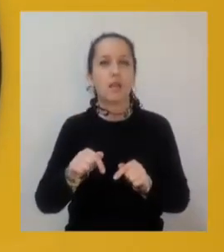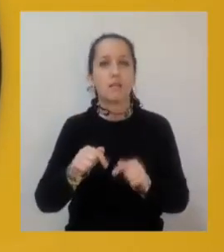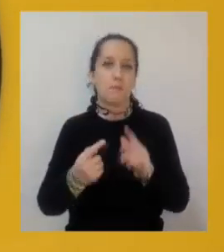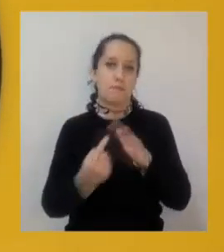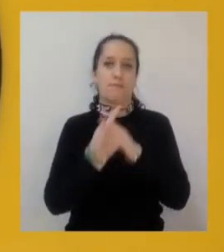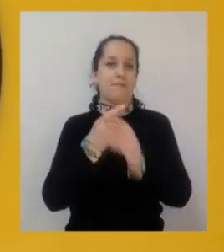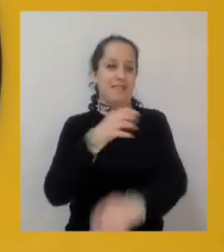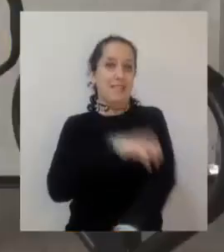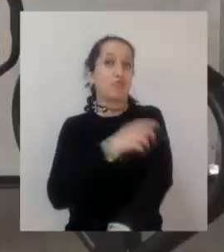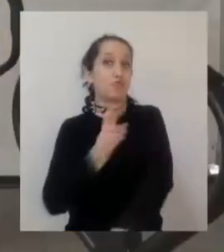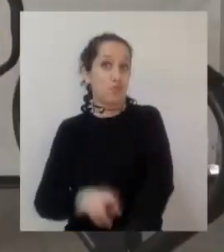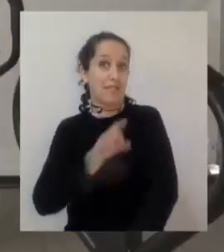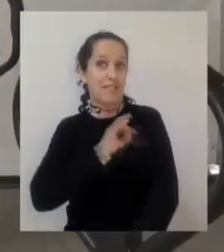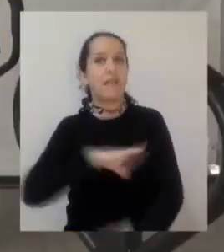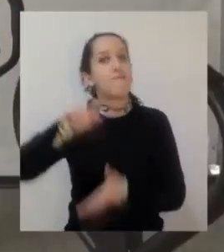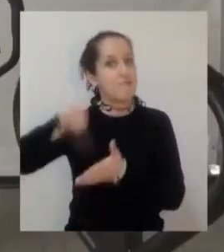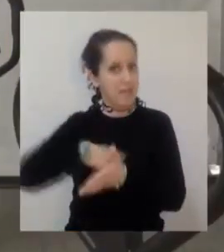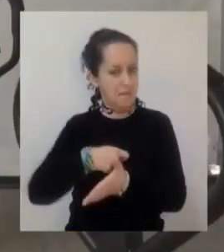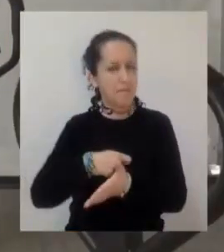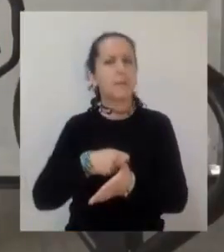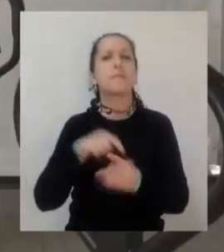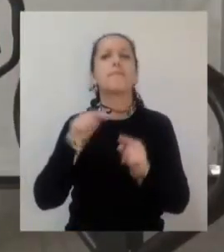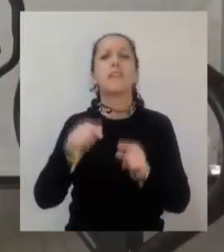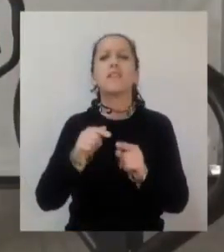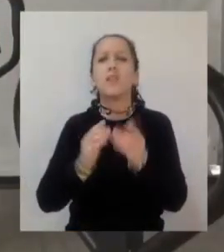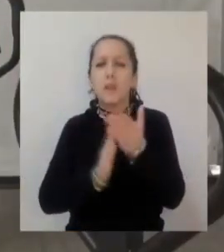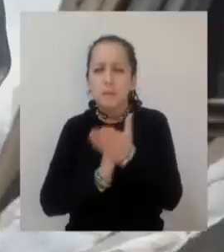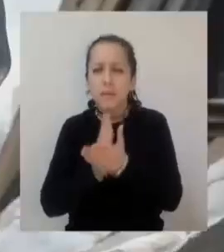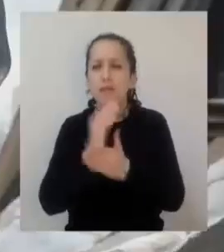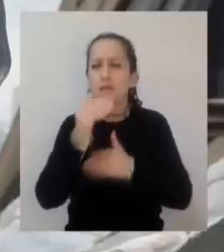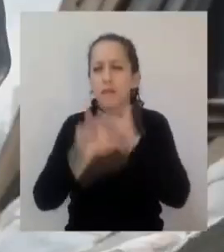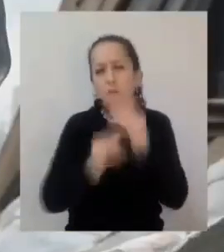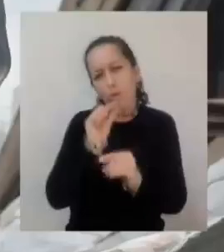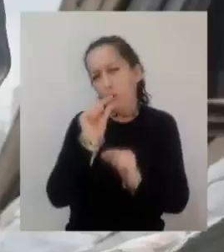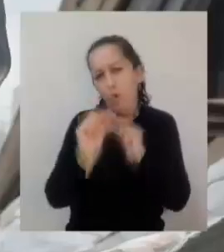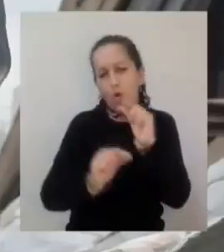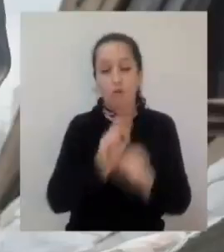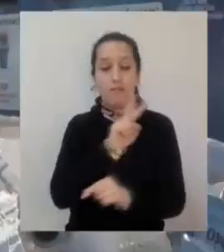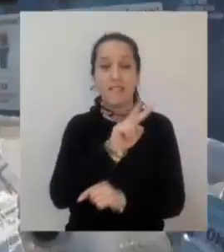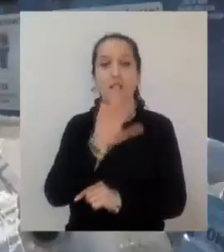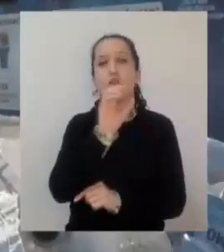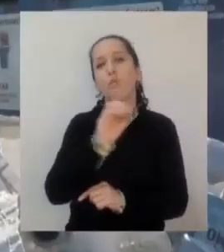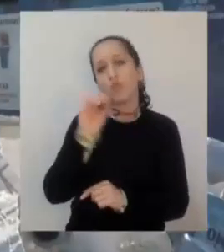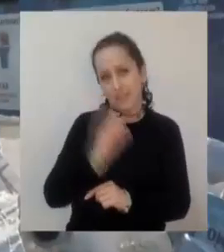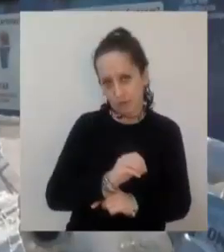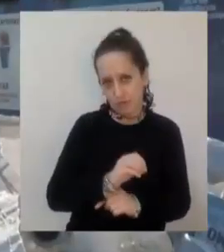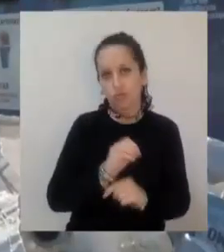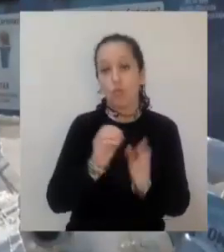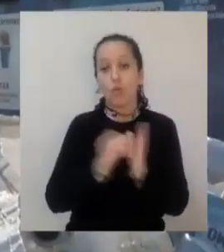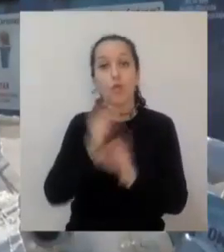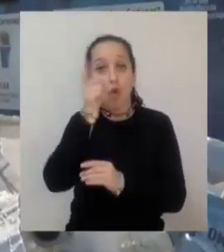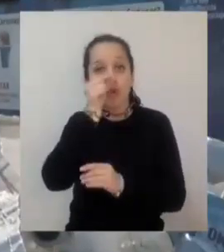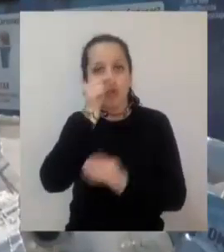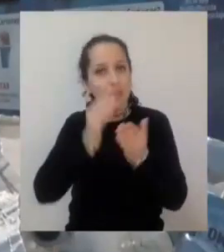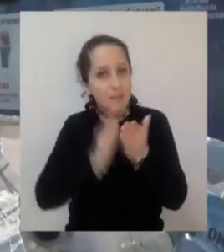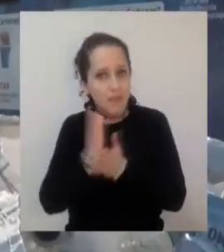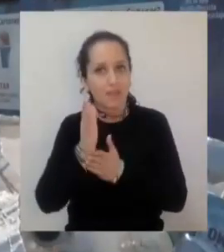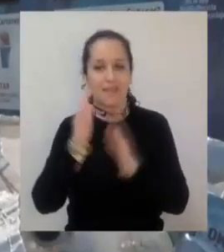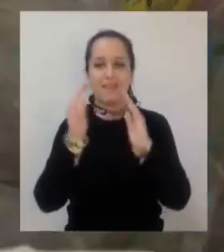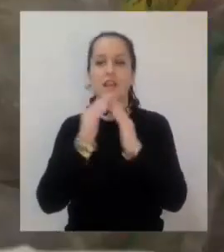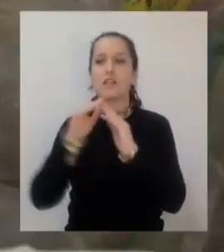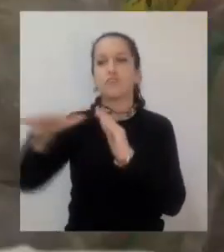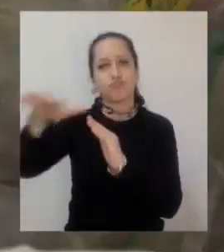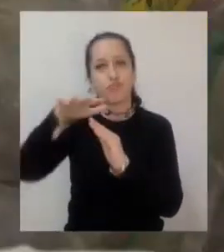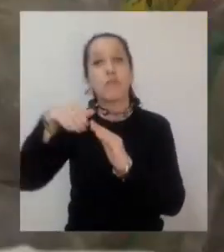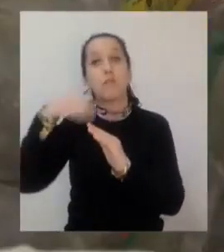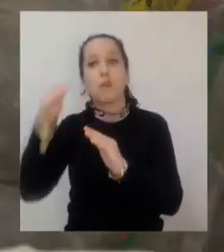comuna del sur de Chile en firmar este convenio, la cobertura cubrirá el 25% a partir de octubre de este año e irá